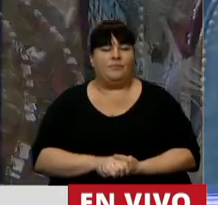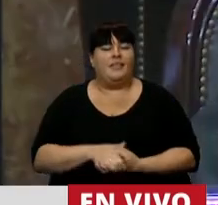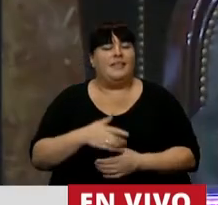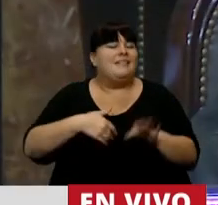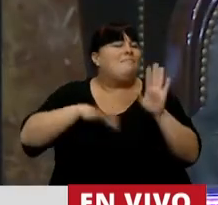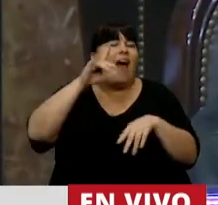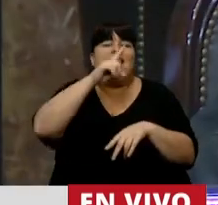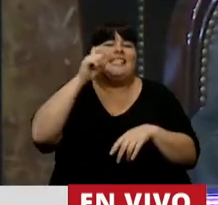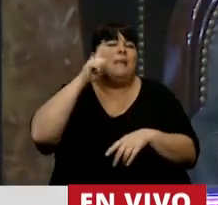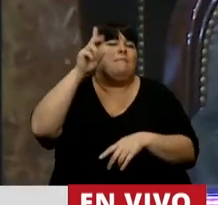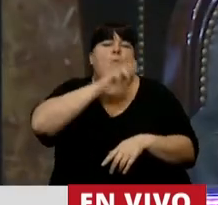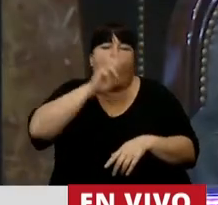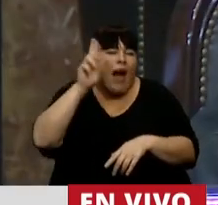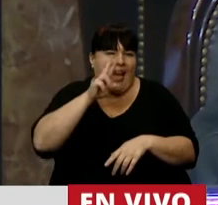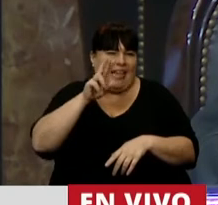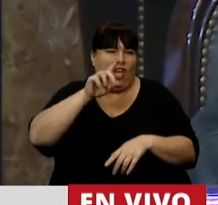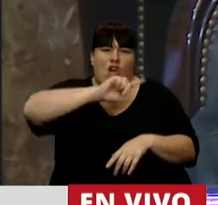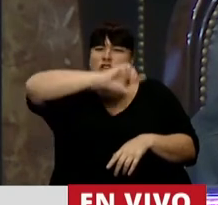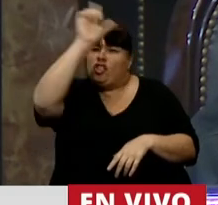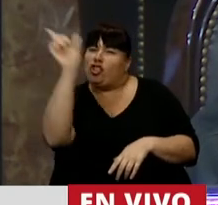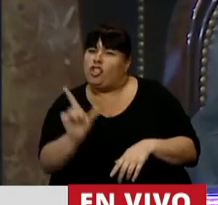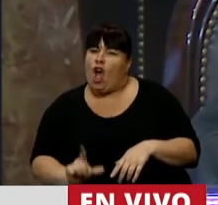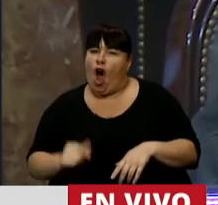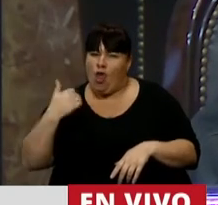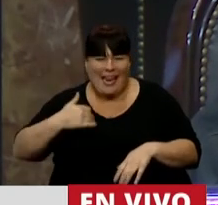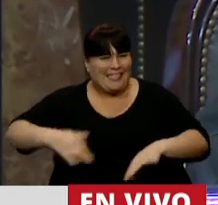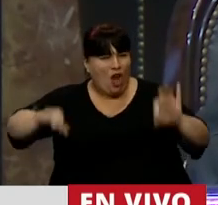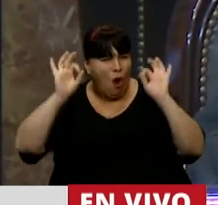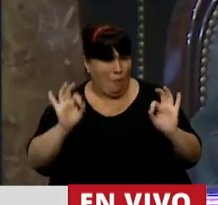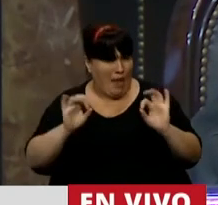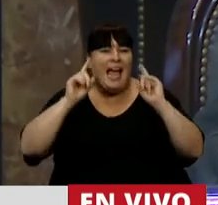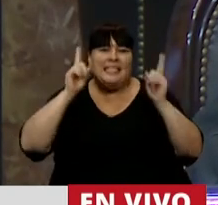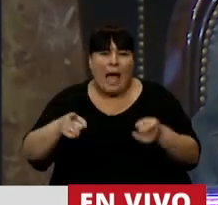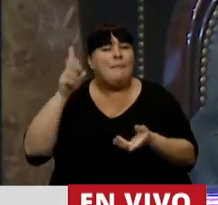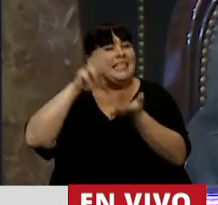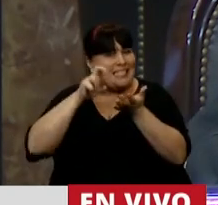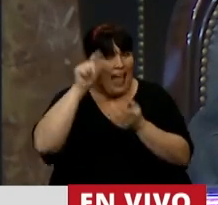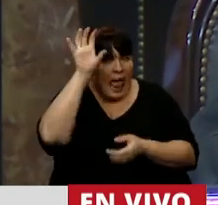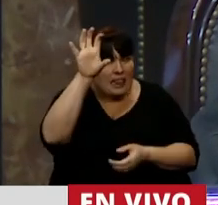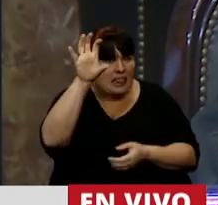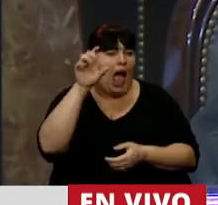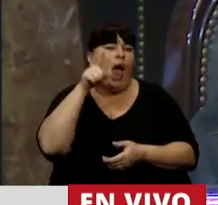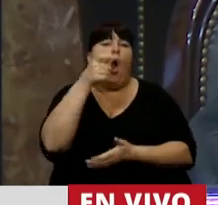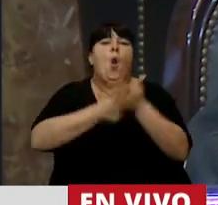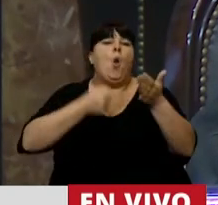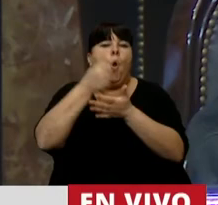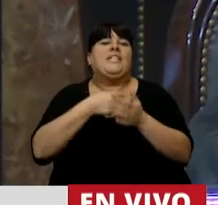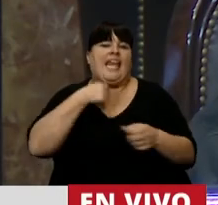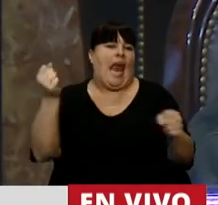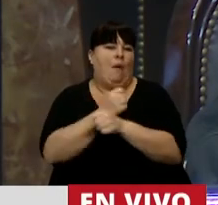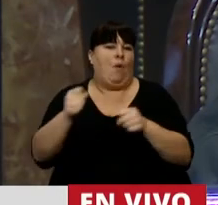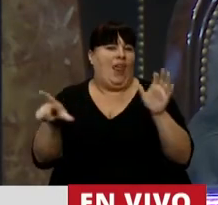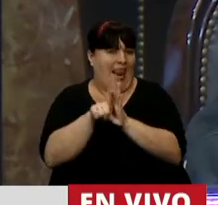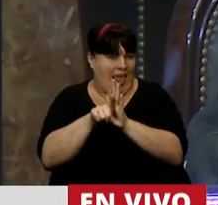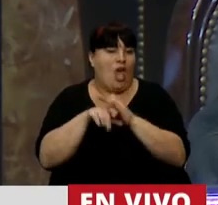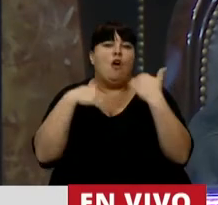Cientos de miles de mujeres, a lo ancho y a lo largo del país, en la Argentina y también en Salta, vienen luchando por la aprobación de esta